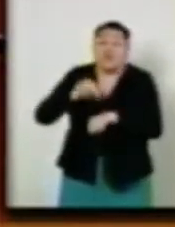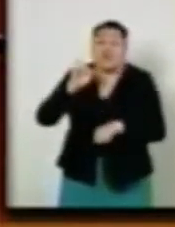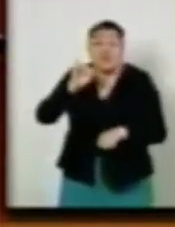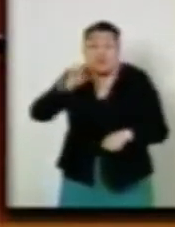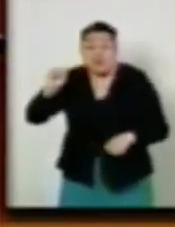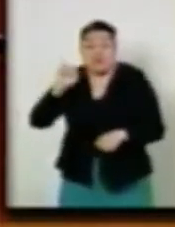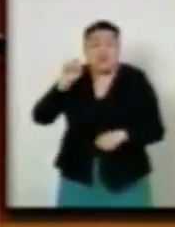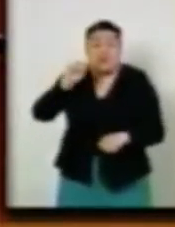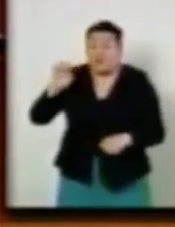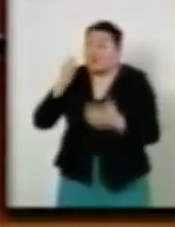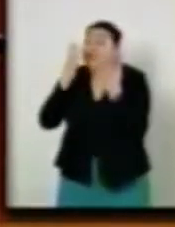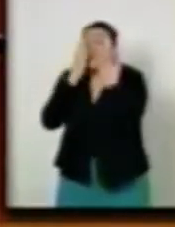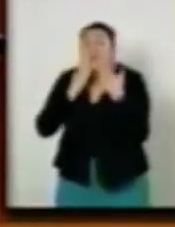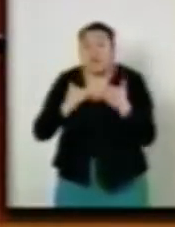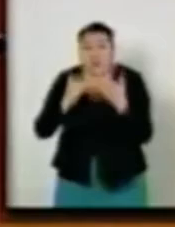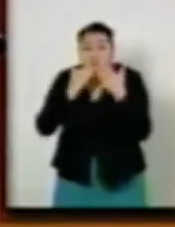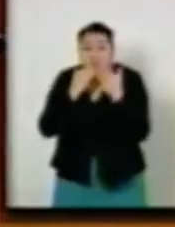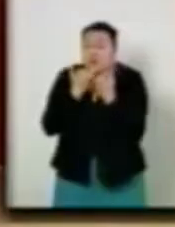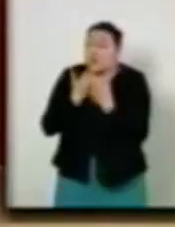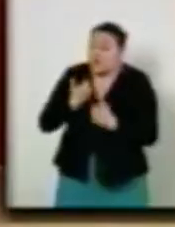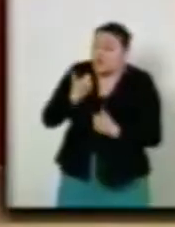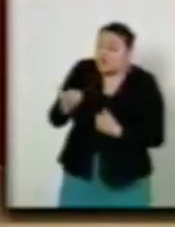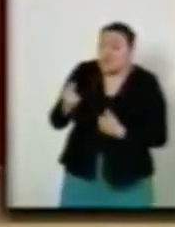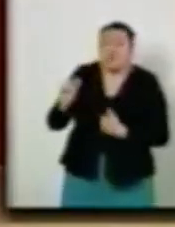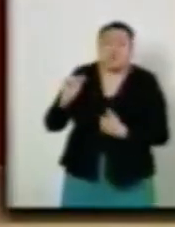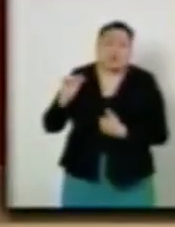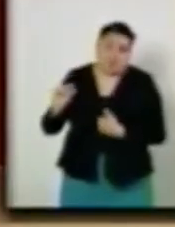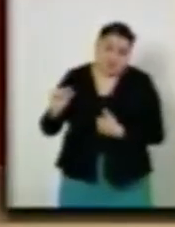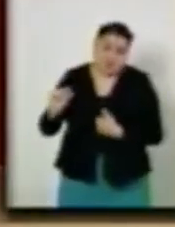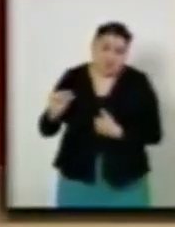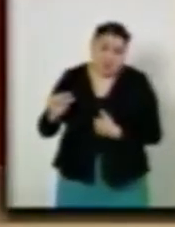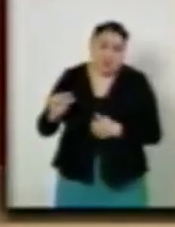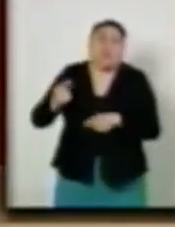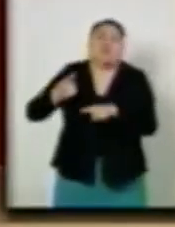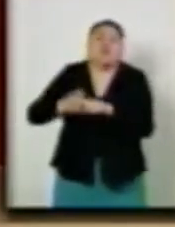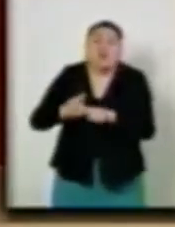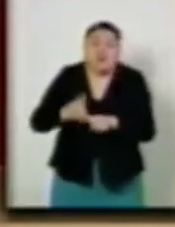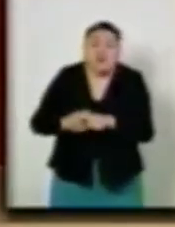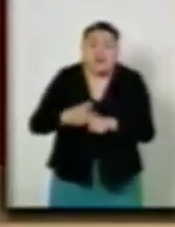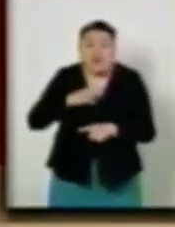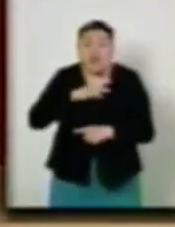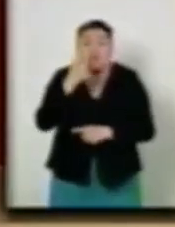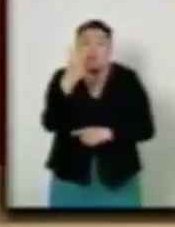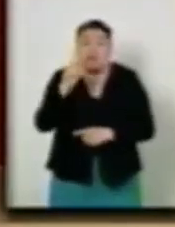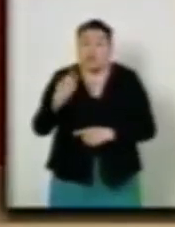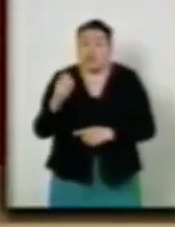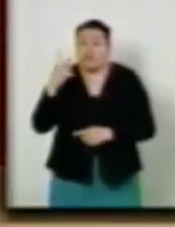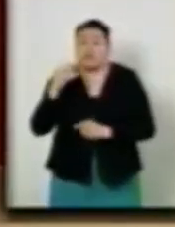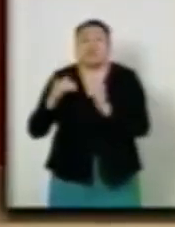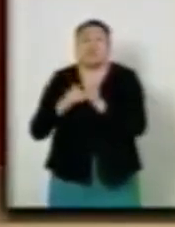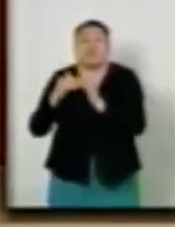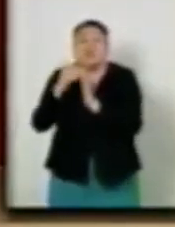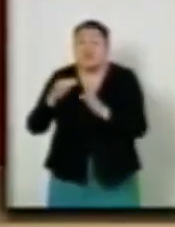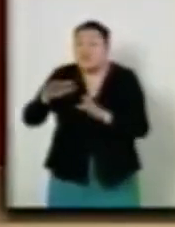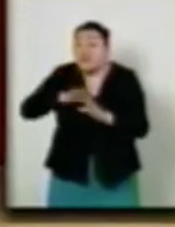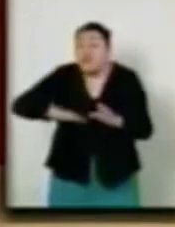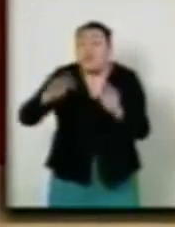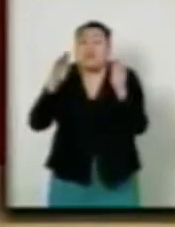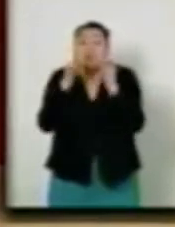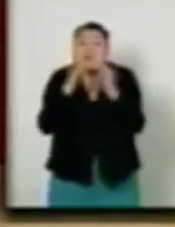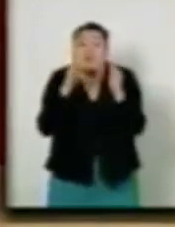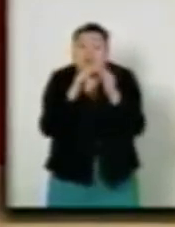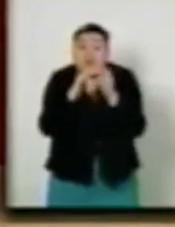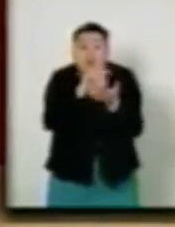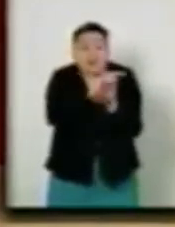proporción de las mismas percibe bajos salarios. Entre ellas se encuentran 2.2 millones de personas que se dedican al trabajo remunerado